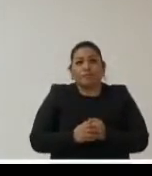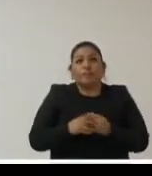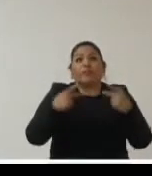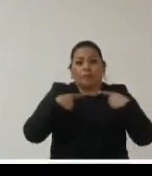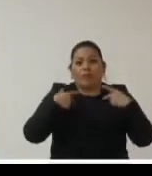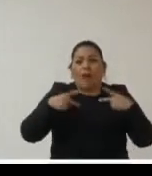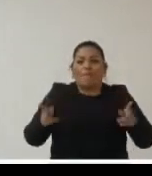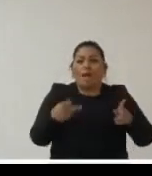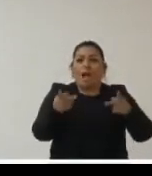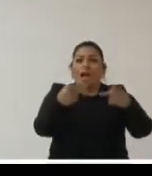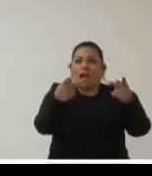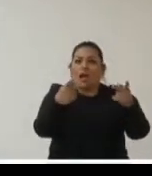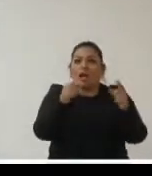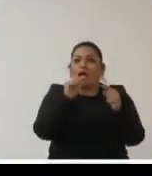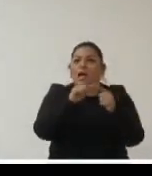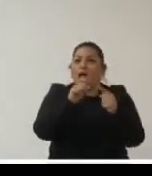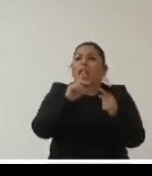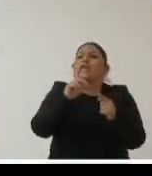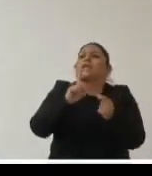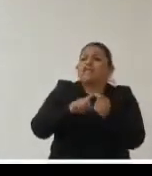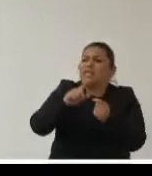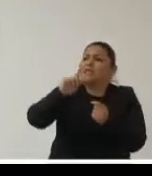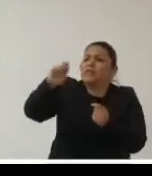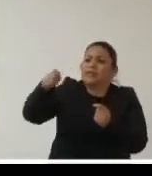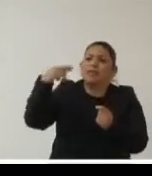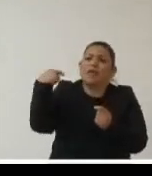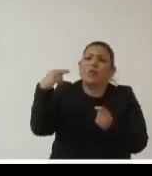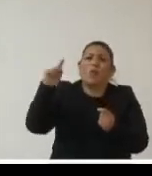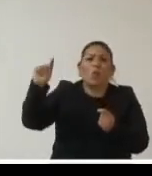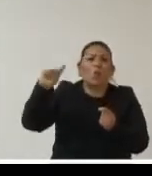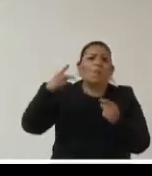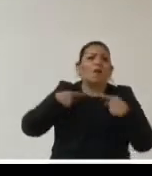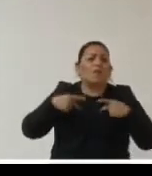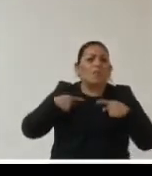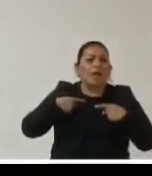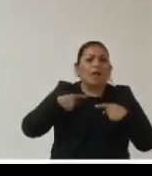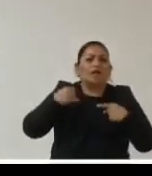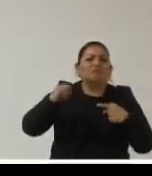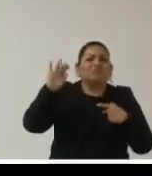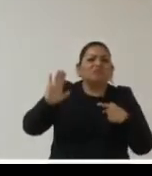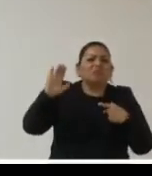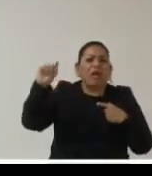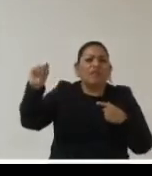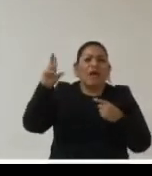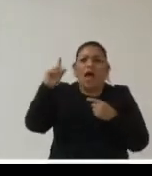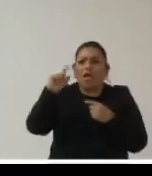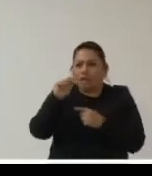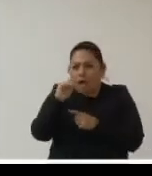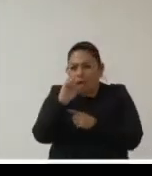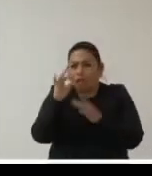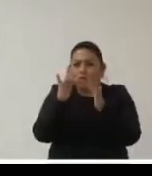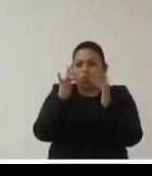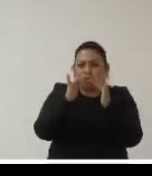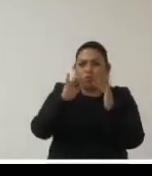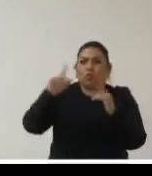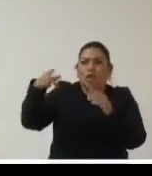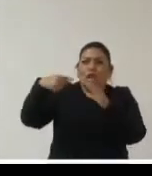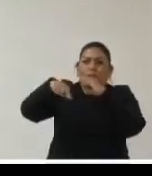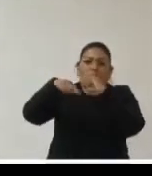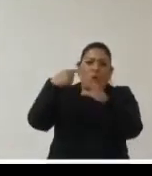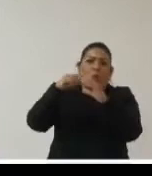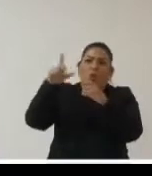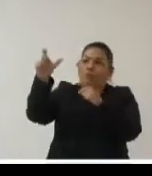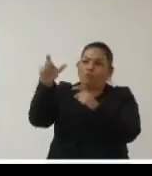dando cuenta de quién es el proveedor cuál es su identidad su ubicación sus datos de contacto que haya una